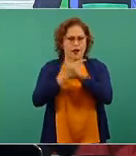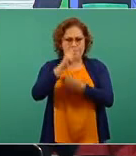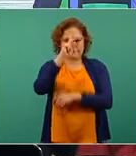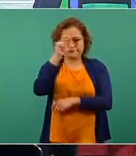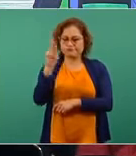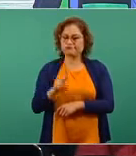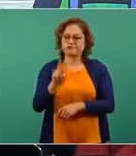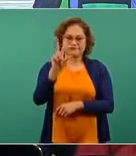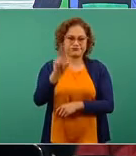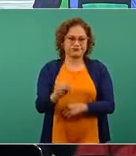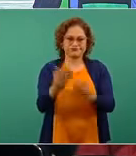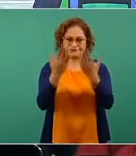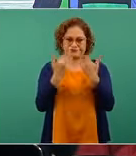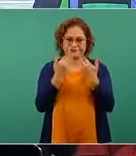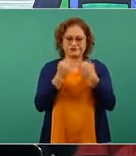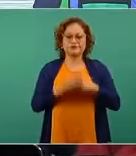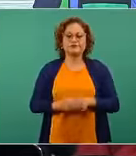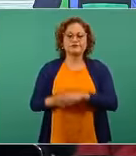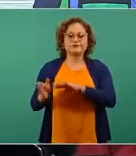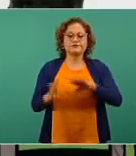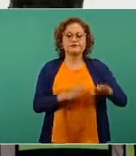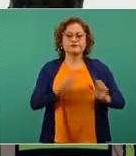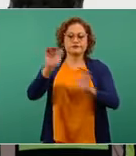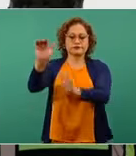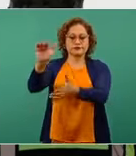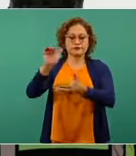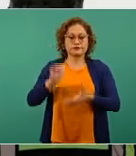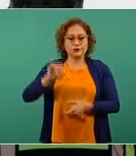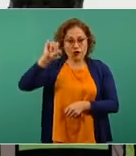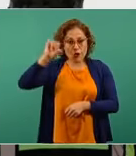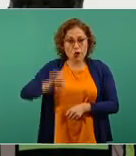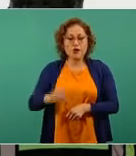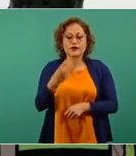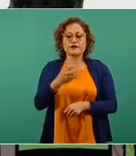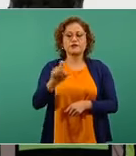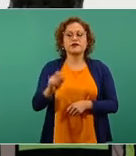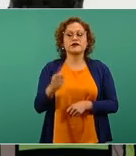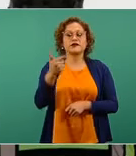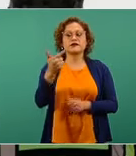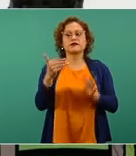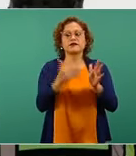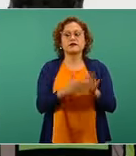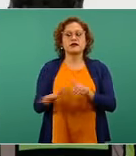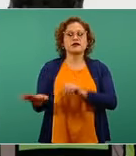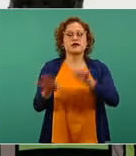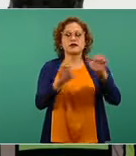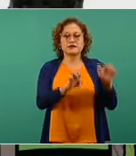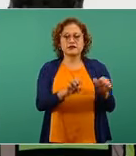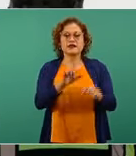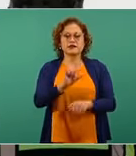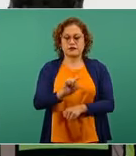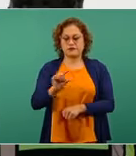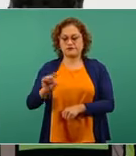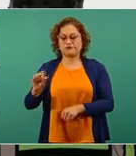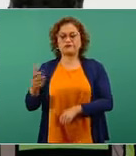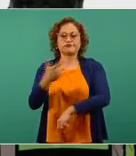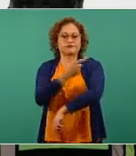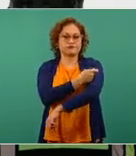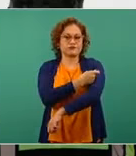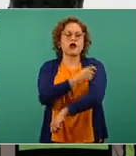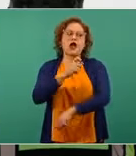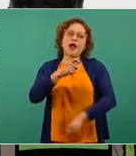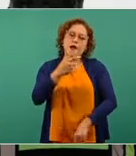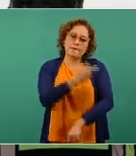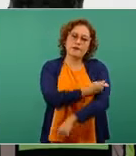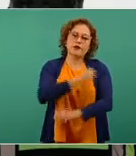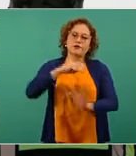Hoy recibimos 327 mil 600 dosis de la vacuna Pfizer, es el tercero de